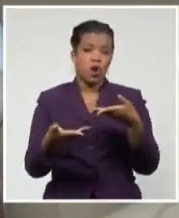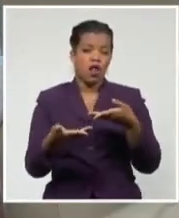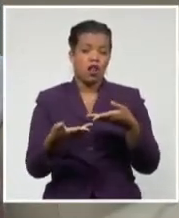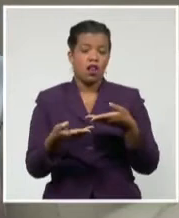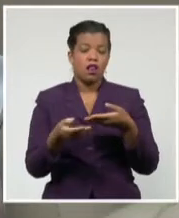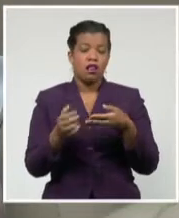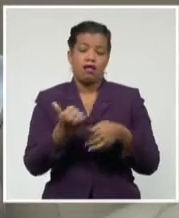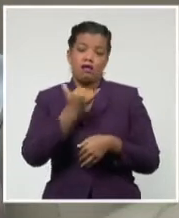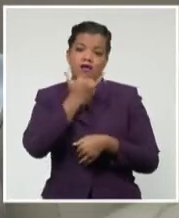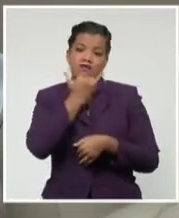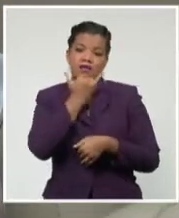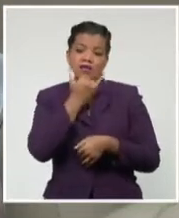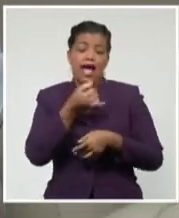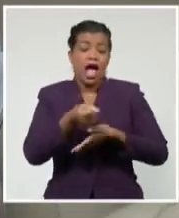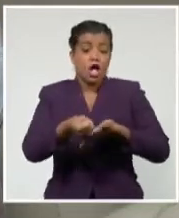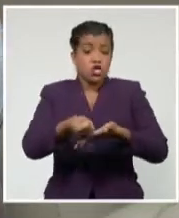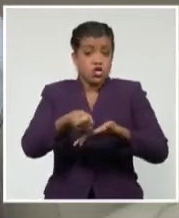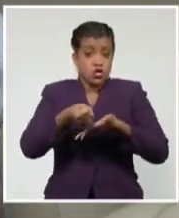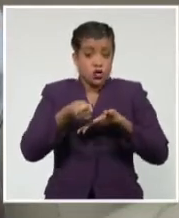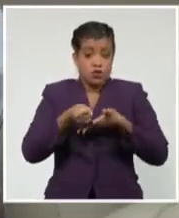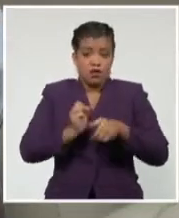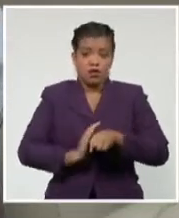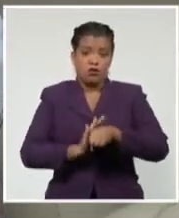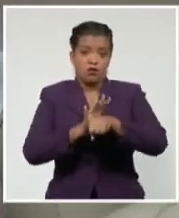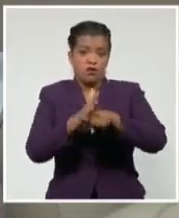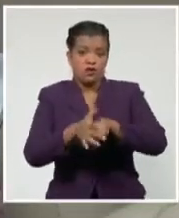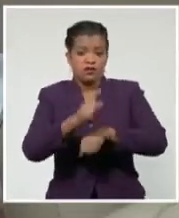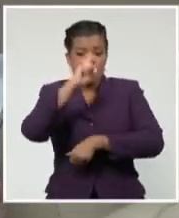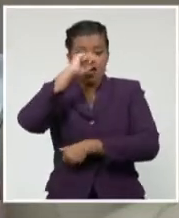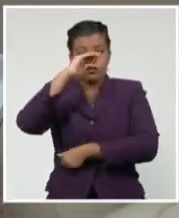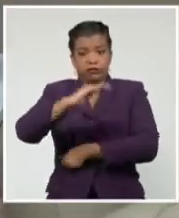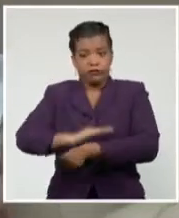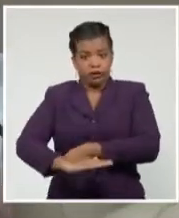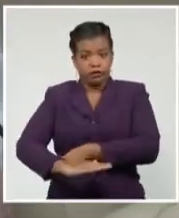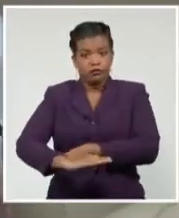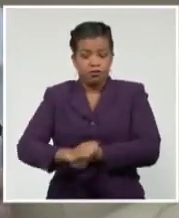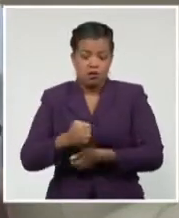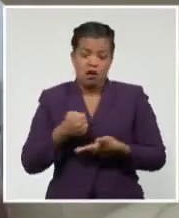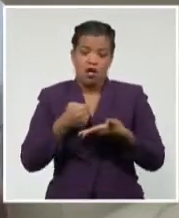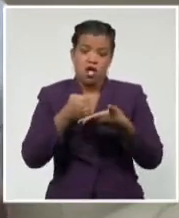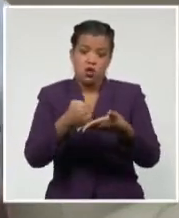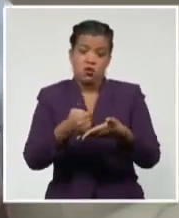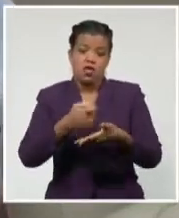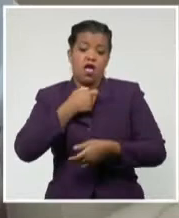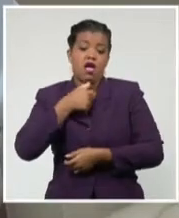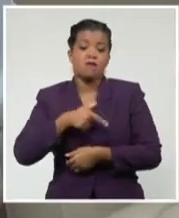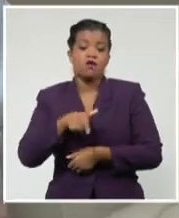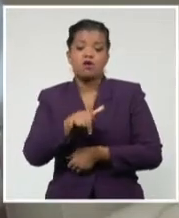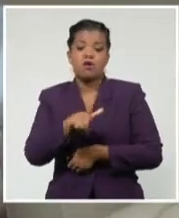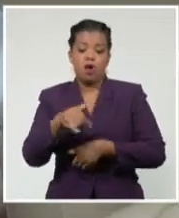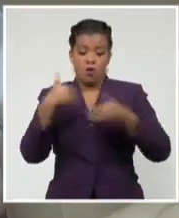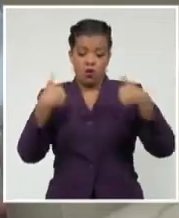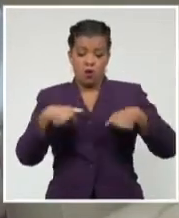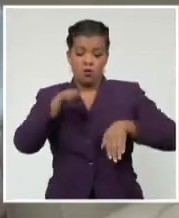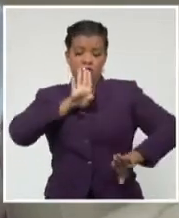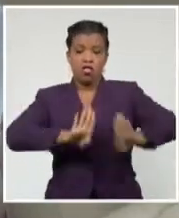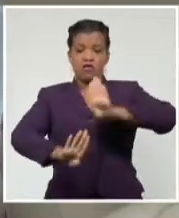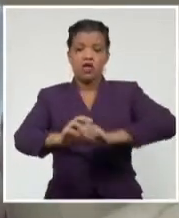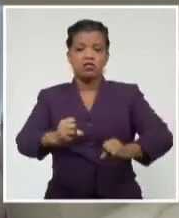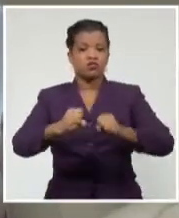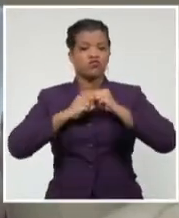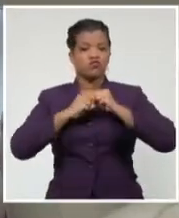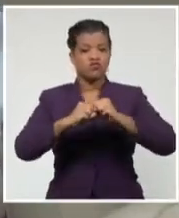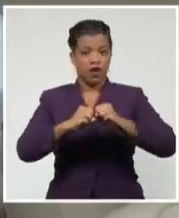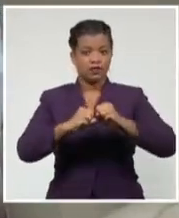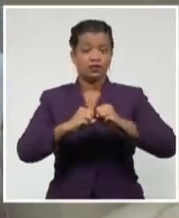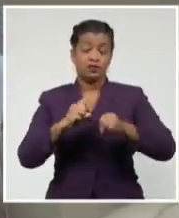con las otras vacunas conjugadas en la infancia. O en primer lugar, inducir una respuesta inmune protectora potente, eso aspiramos de